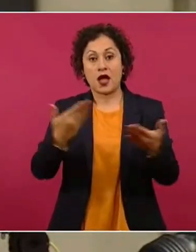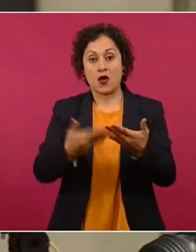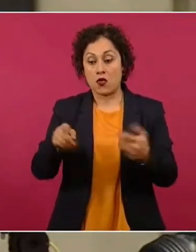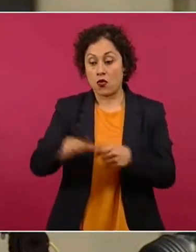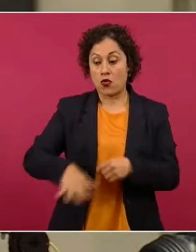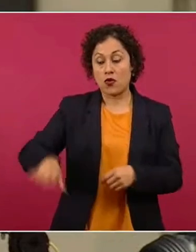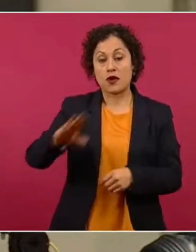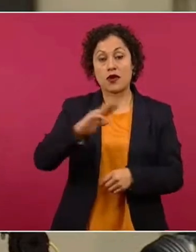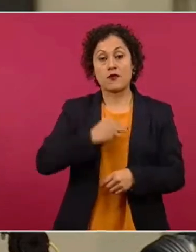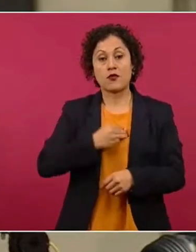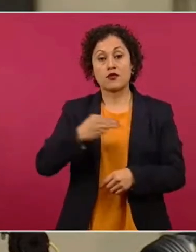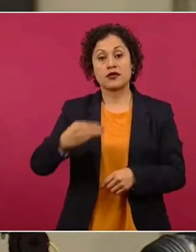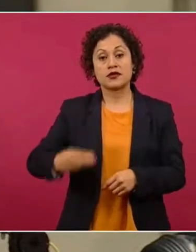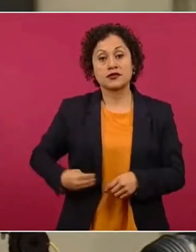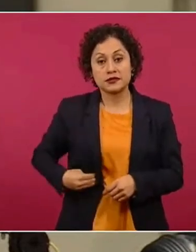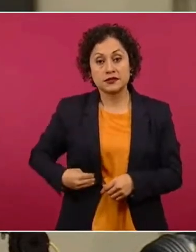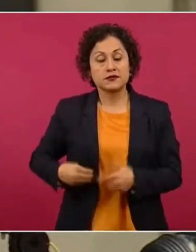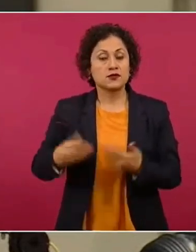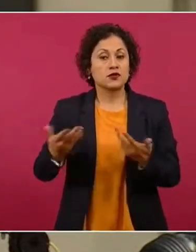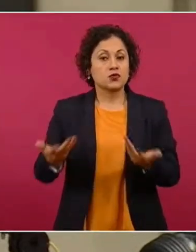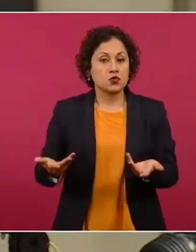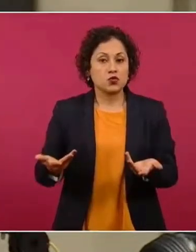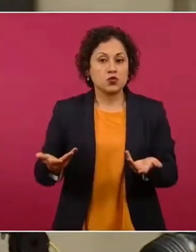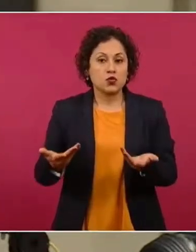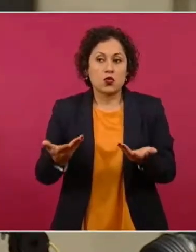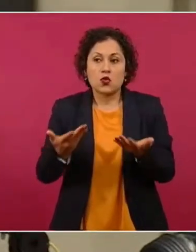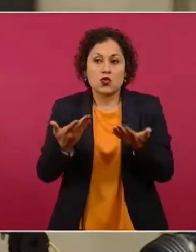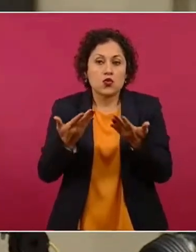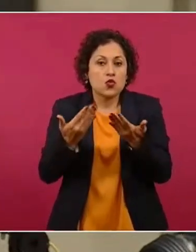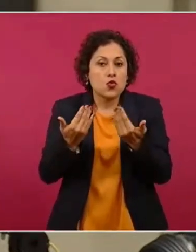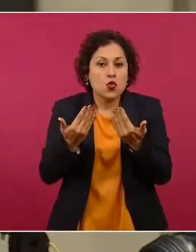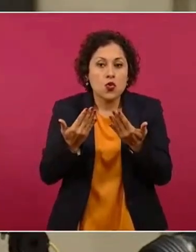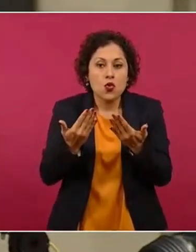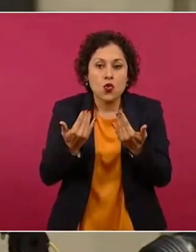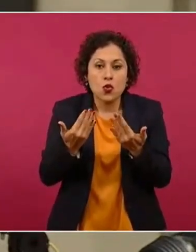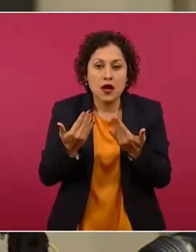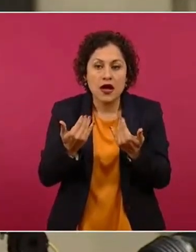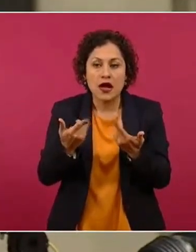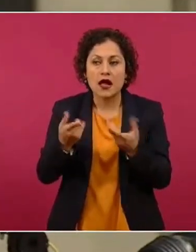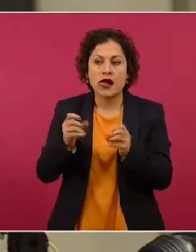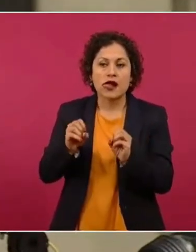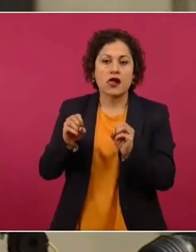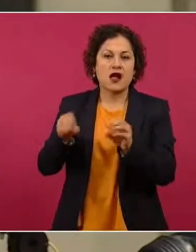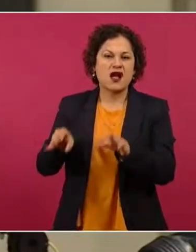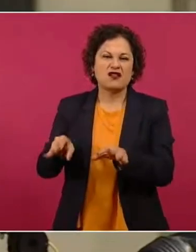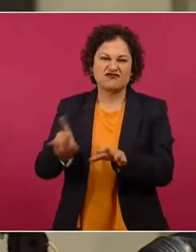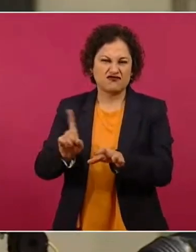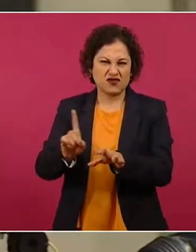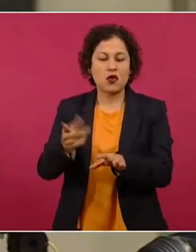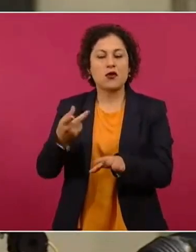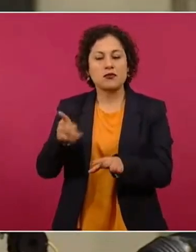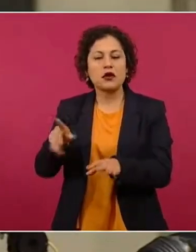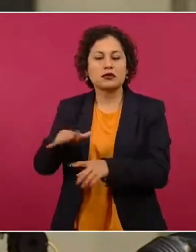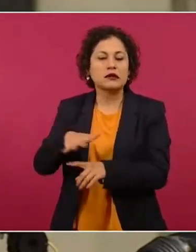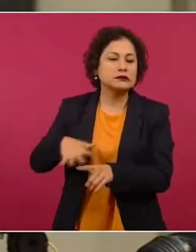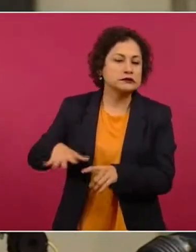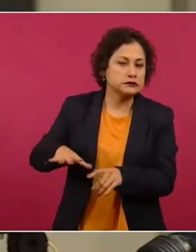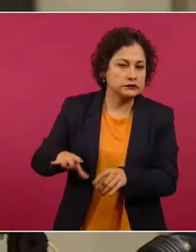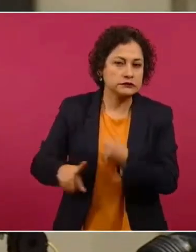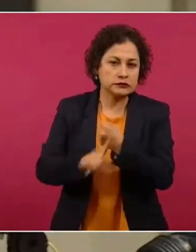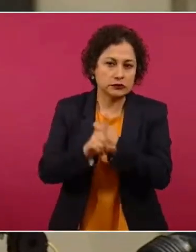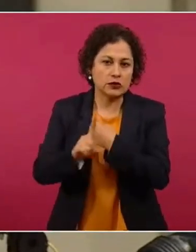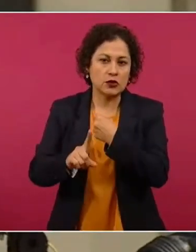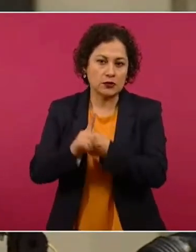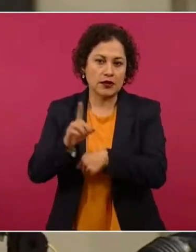municipio de Navojoa pues se quedó por algunos meses, pues no podría decir yo que la deriva, pero sí con problemas, dado que pues